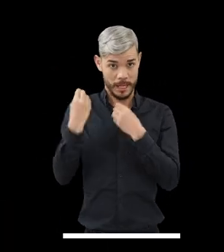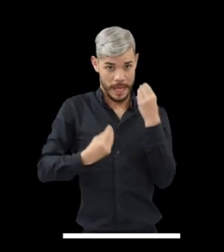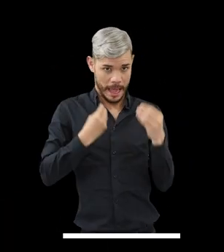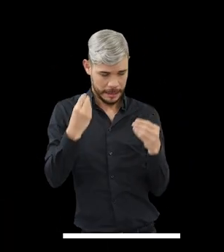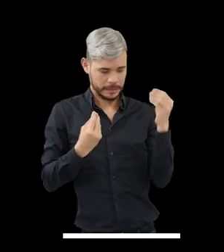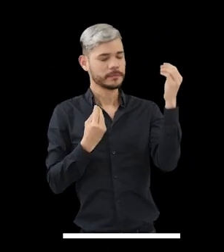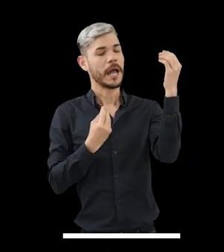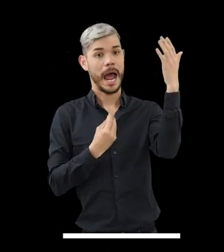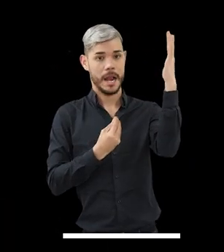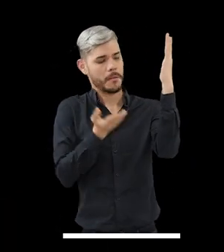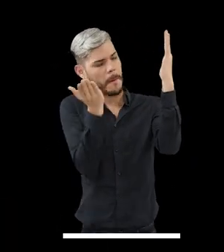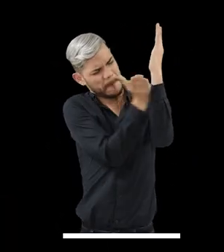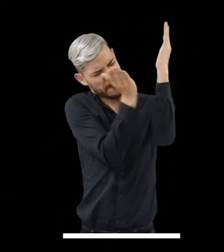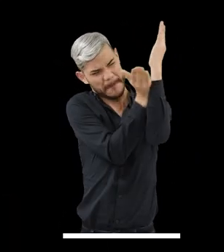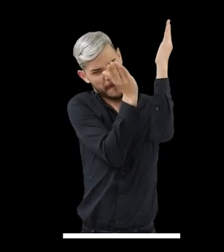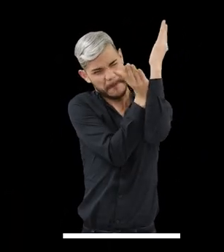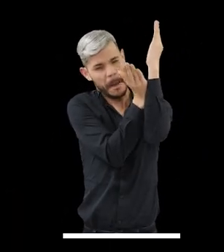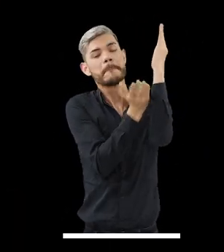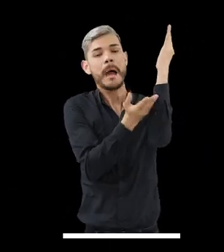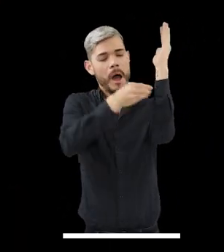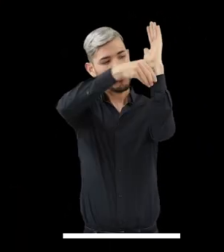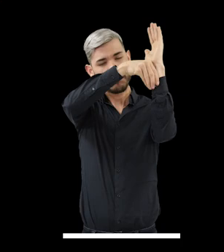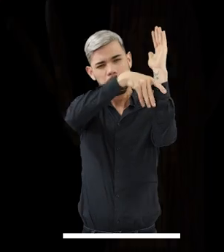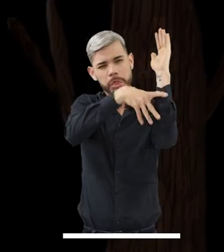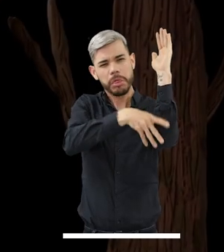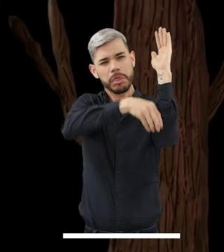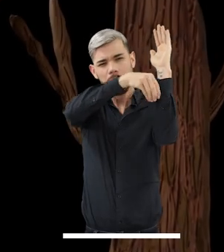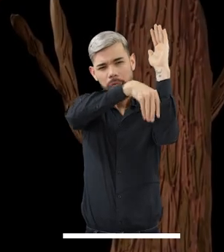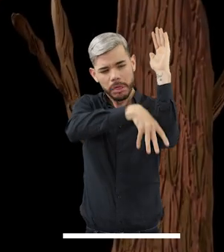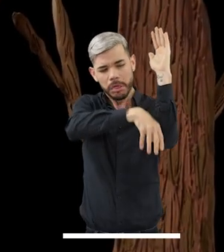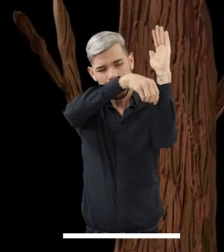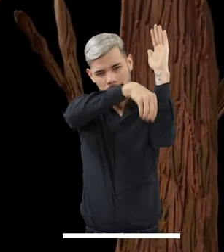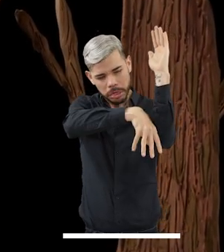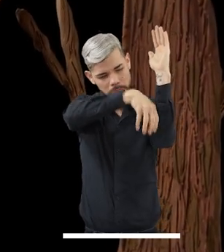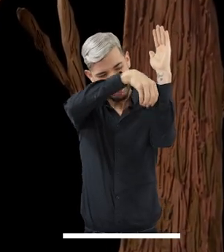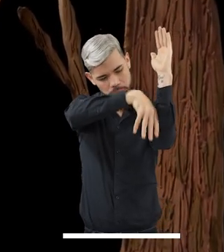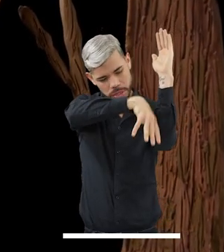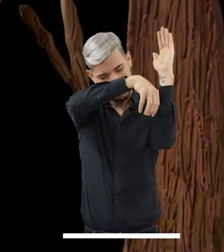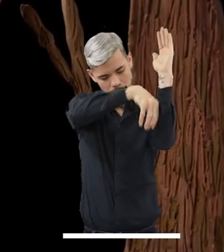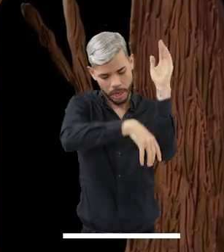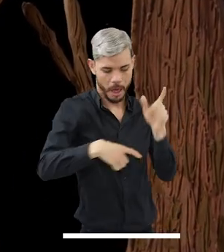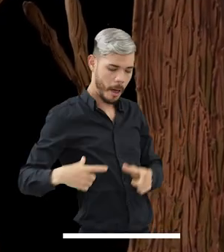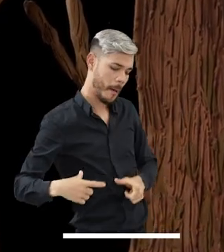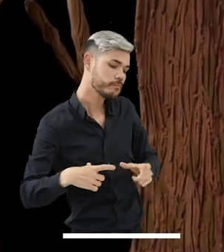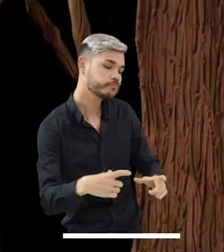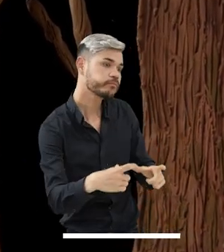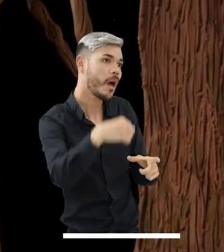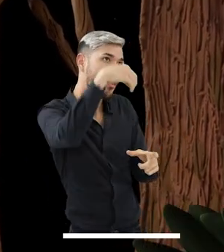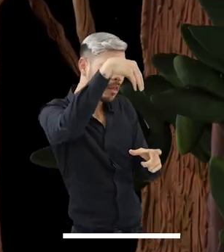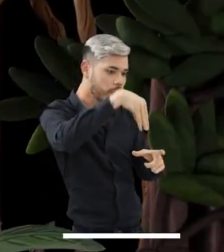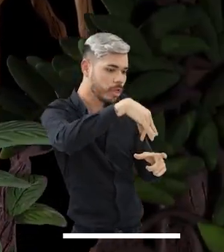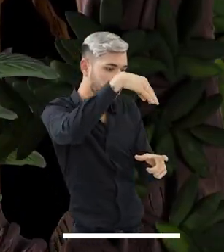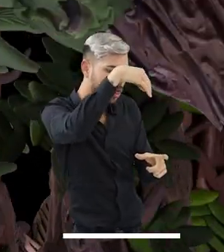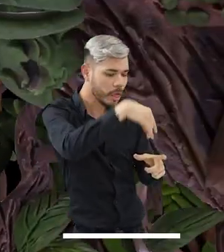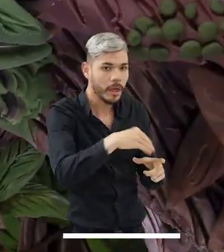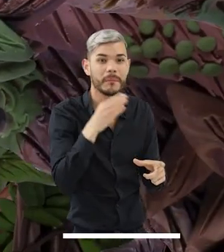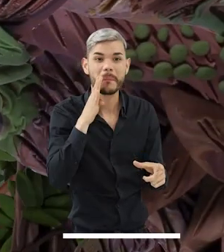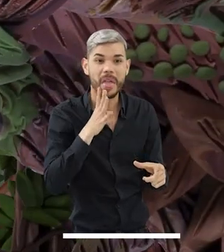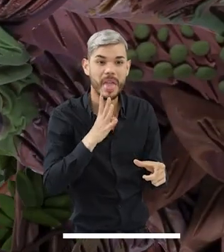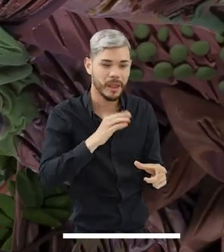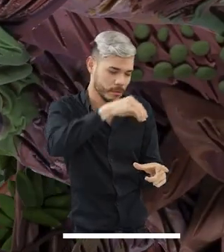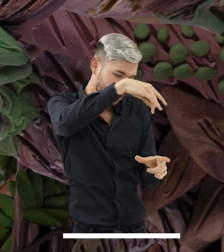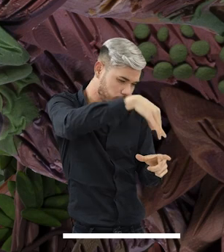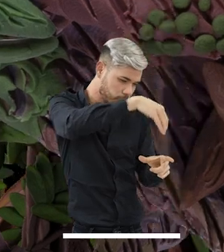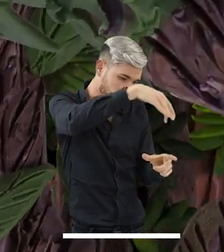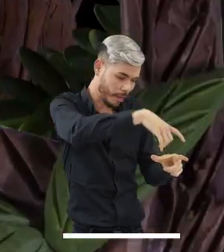con su achuela en la corteza de los árboles de vea dispersos por la selva y recoge en cuencos la savia o látex que emana de ellos.